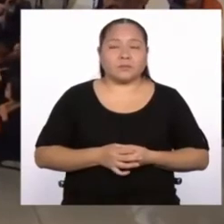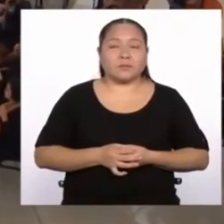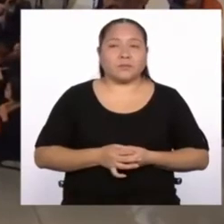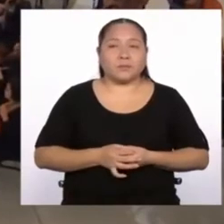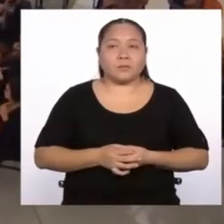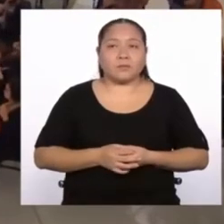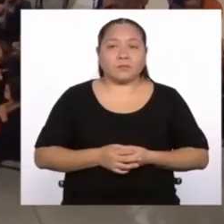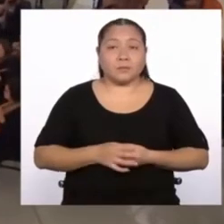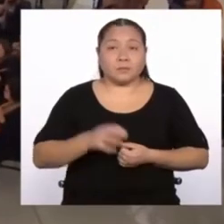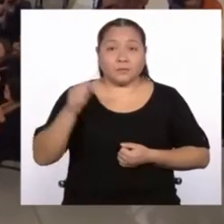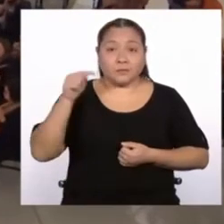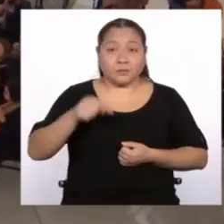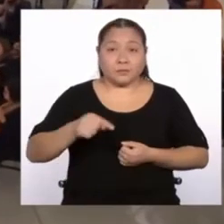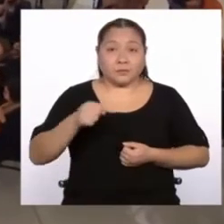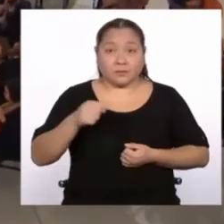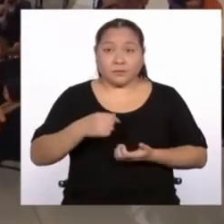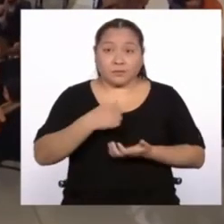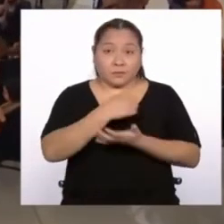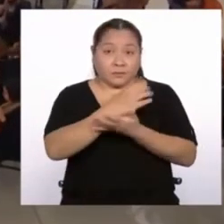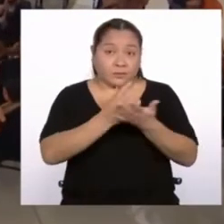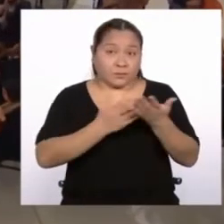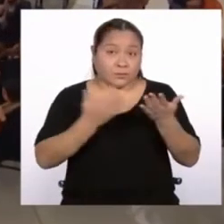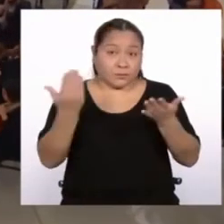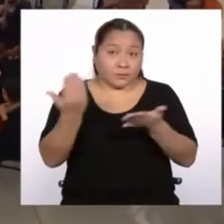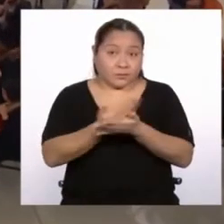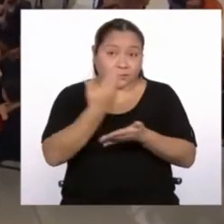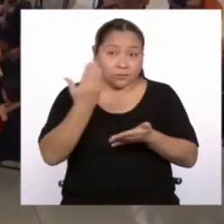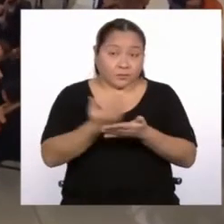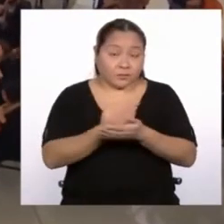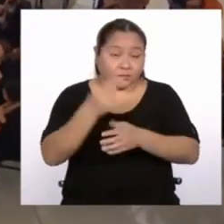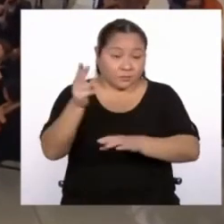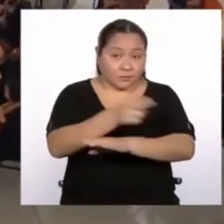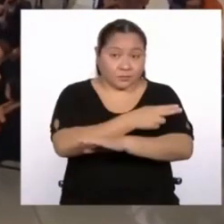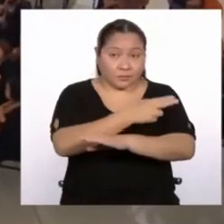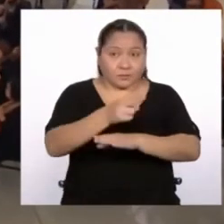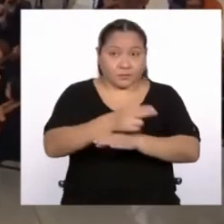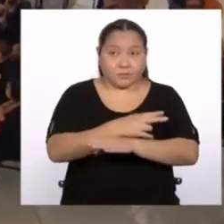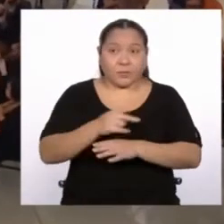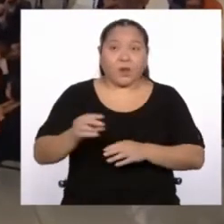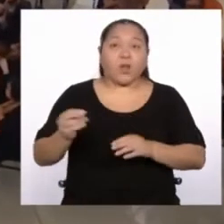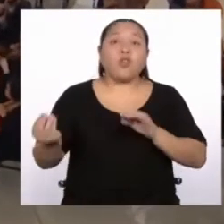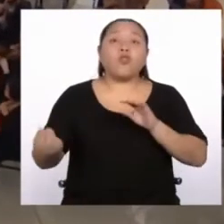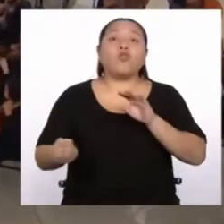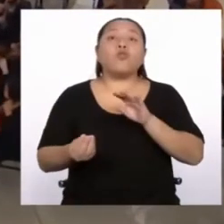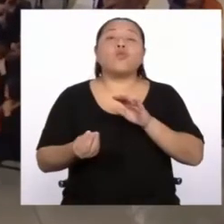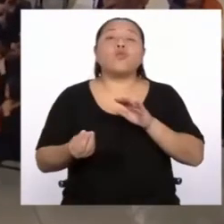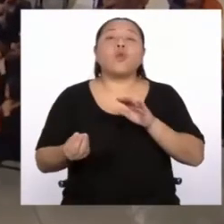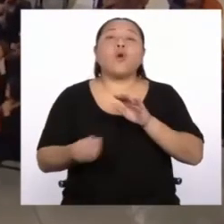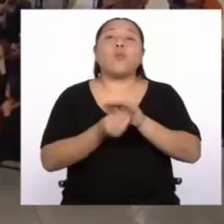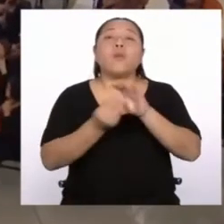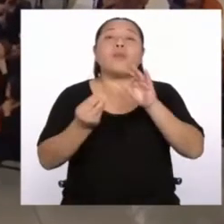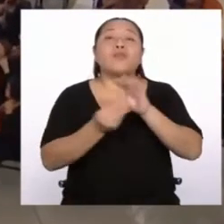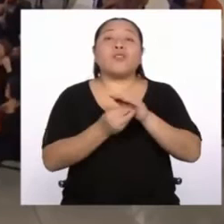En esta versión renovada destacó la nueva introducción.